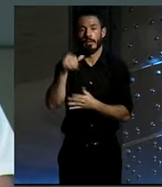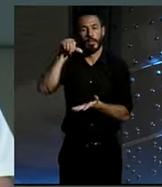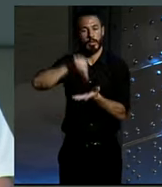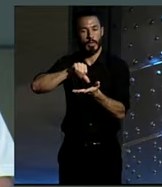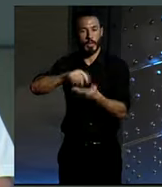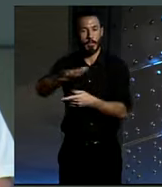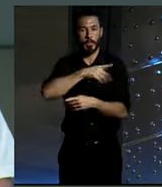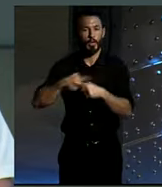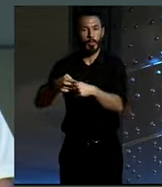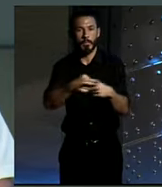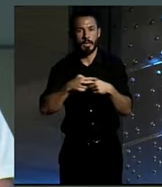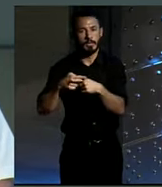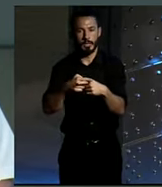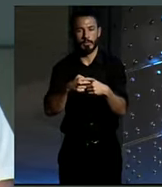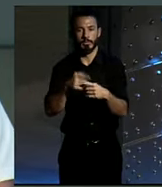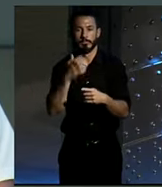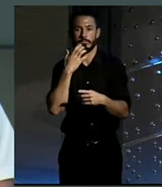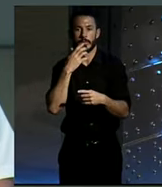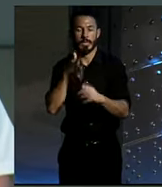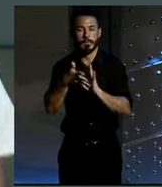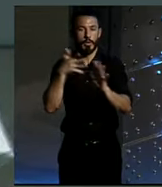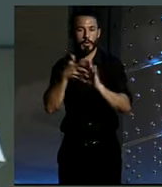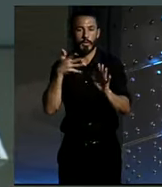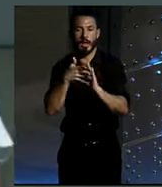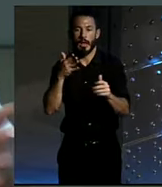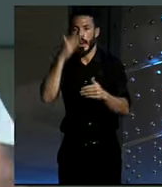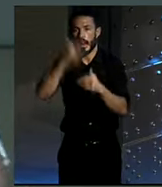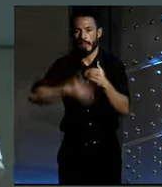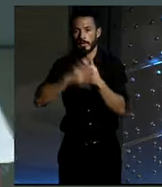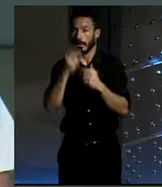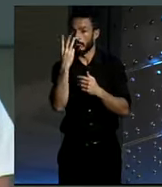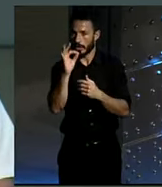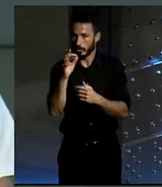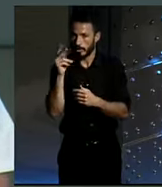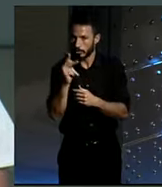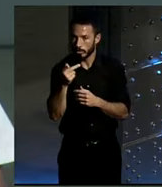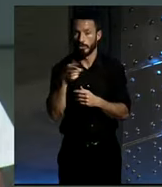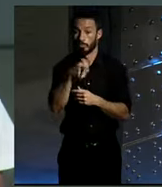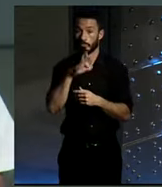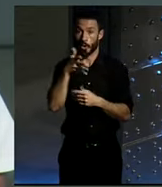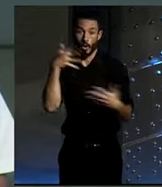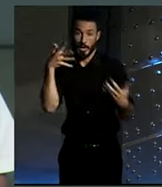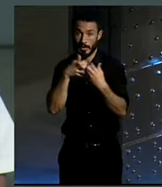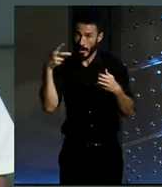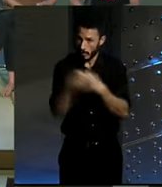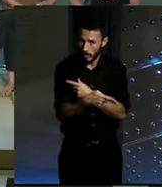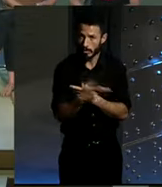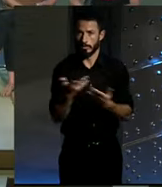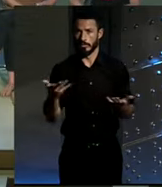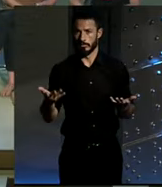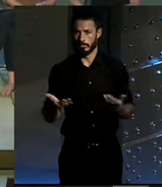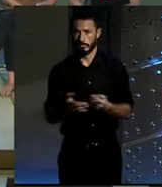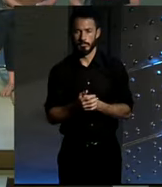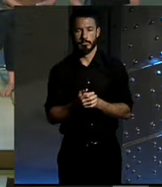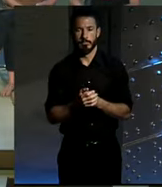km por hora porque eso reduce prácticamente los accidentes mortales y en el que pudiese ir un coche, una bici, una persona caminando, eso ya pasa. importante el ritmo también, una ciudad